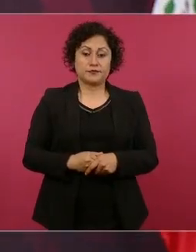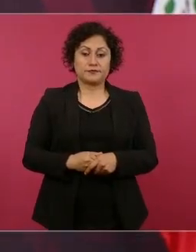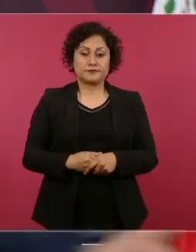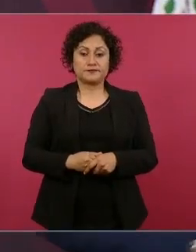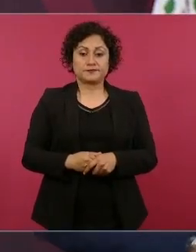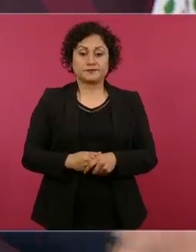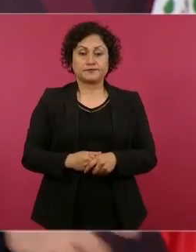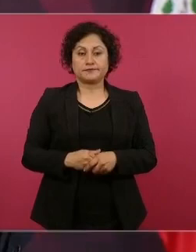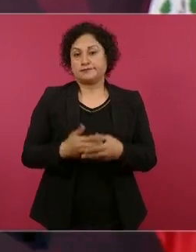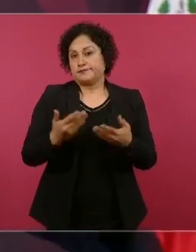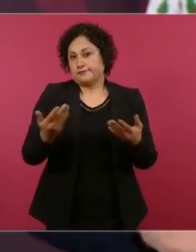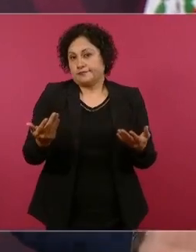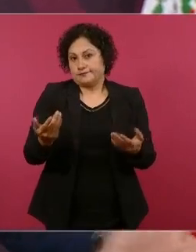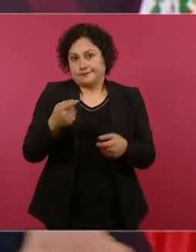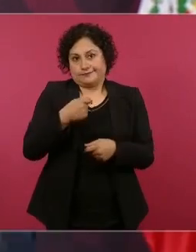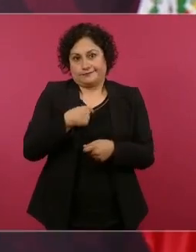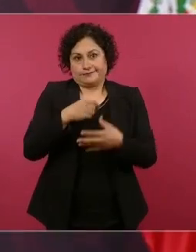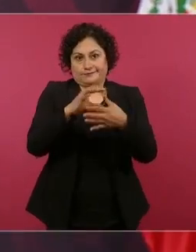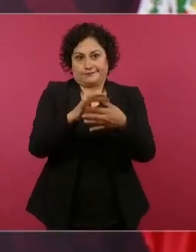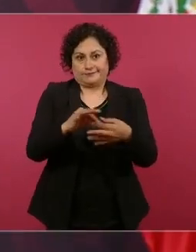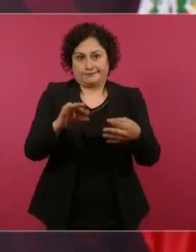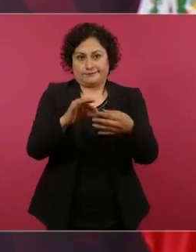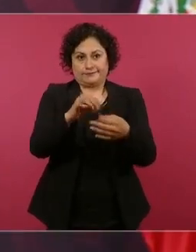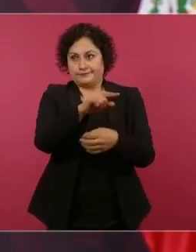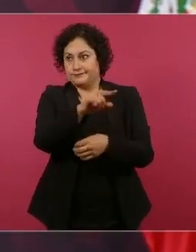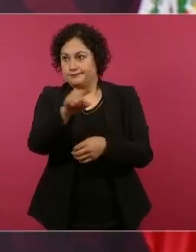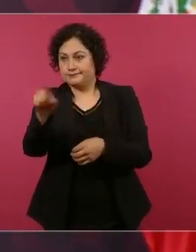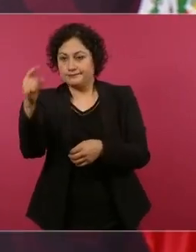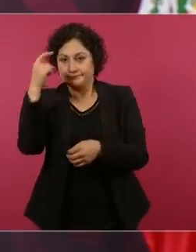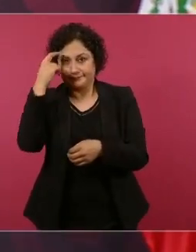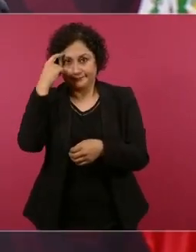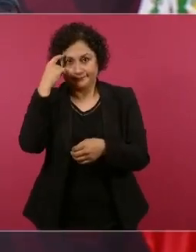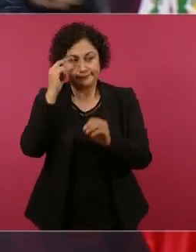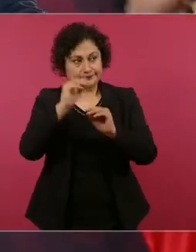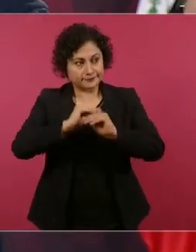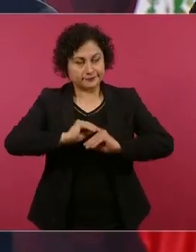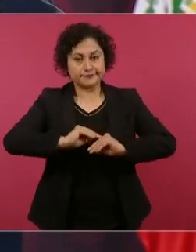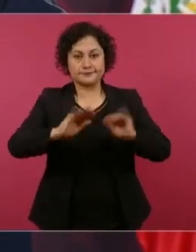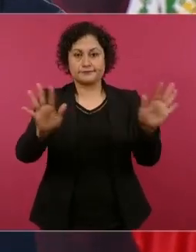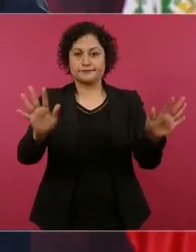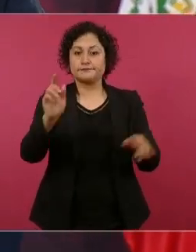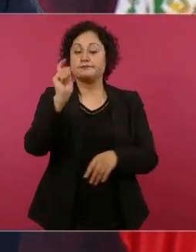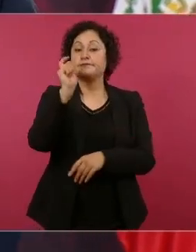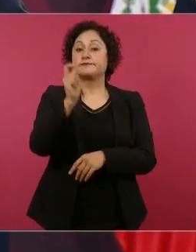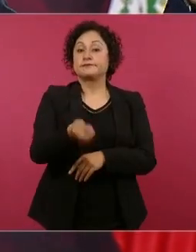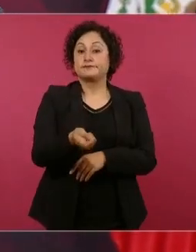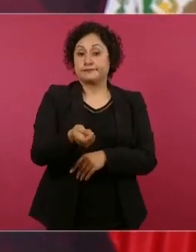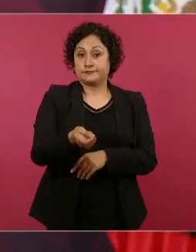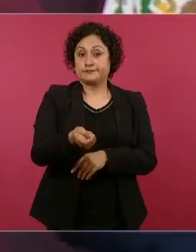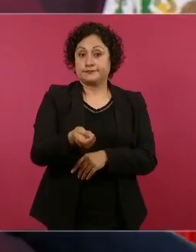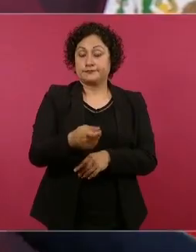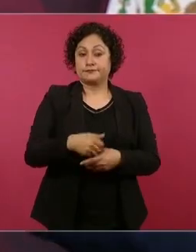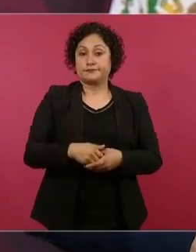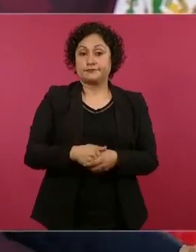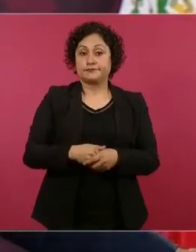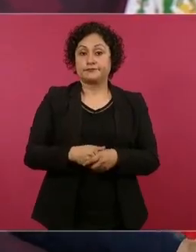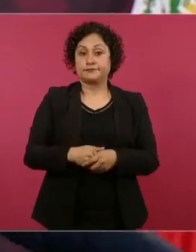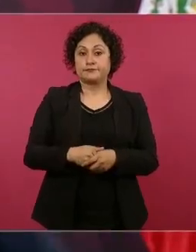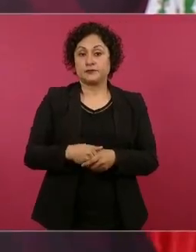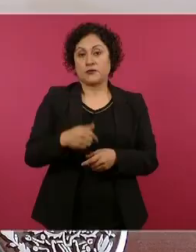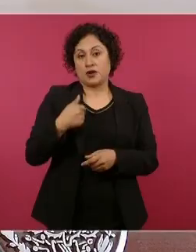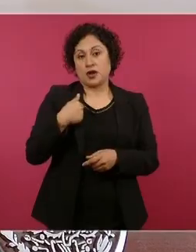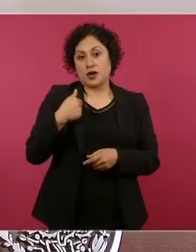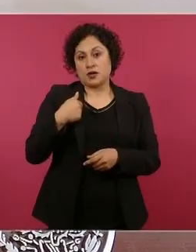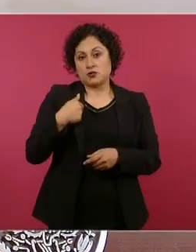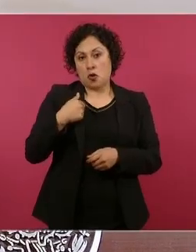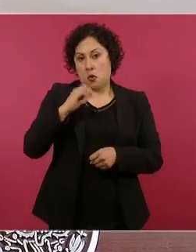Que quede claro, pues, una cosa es que me retire